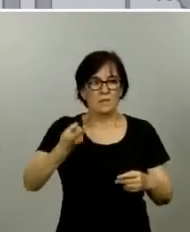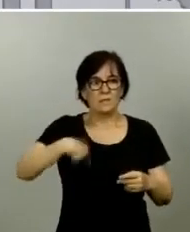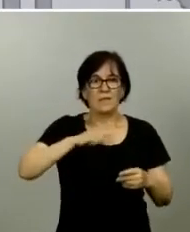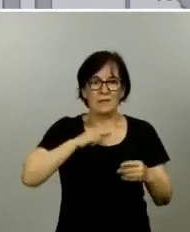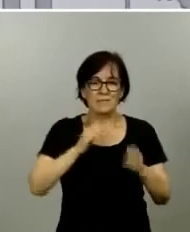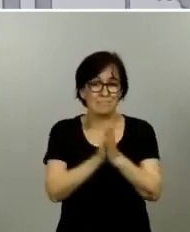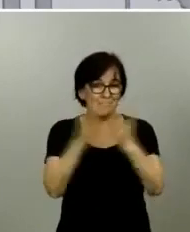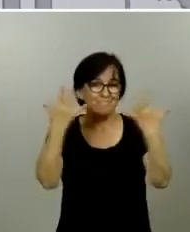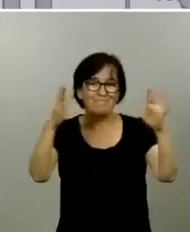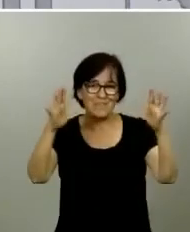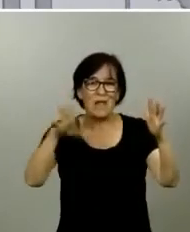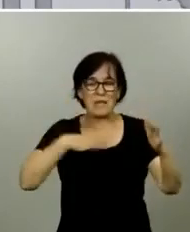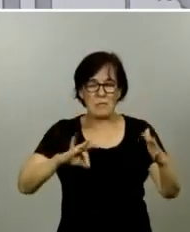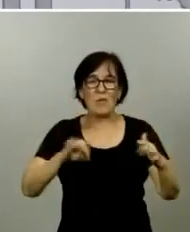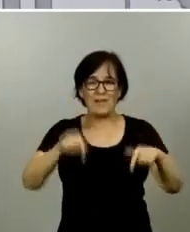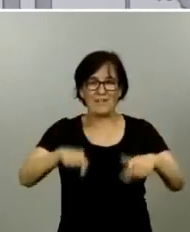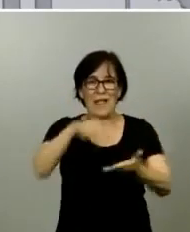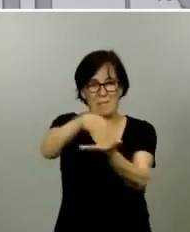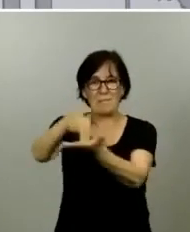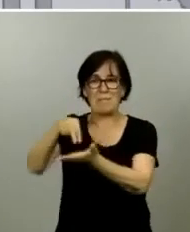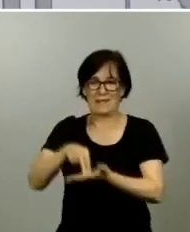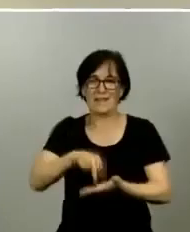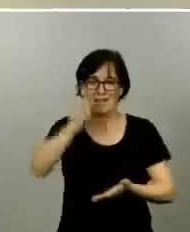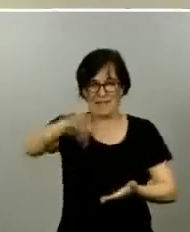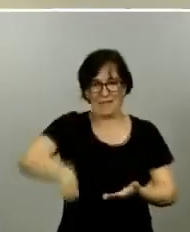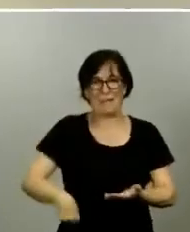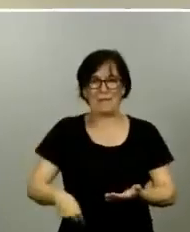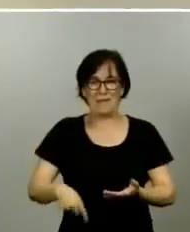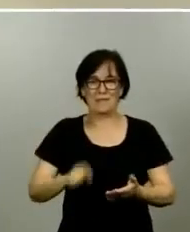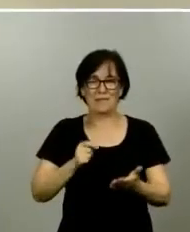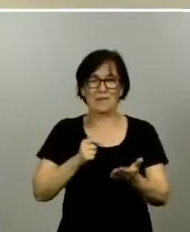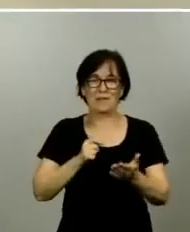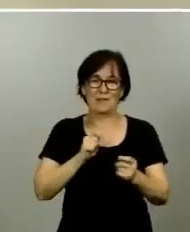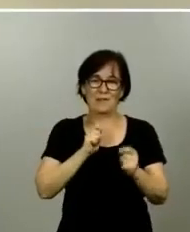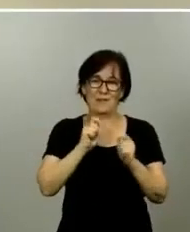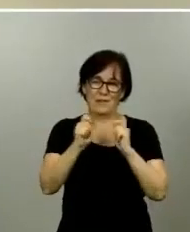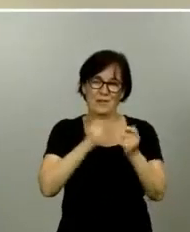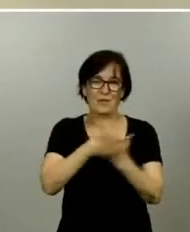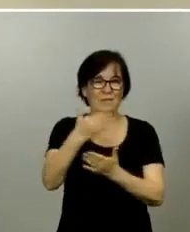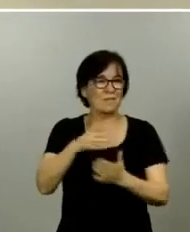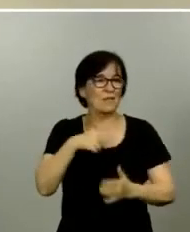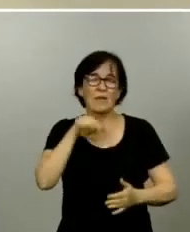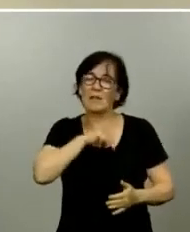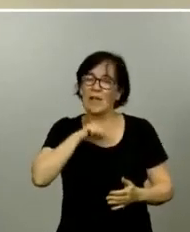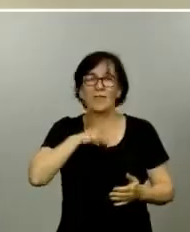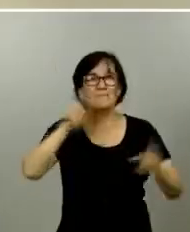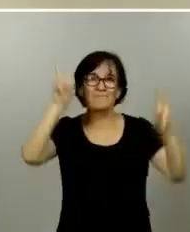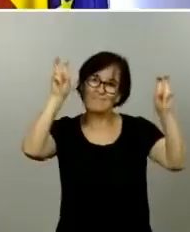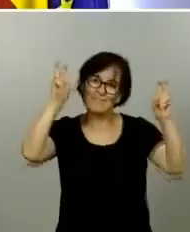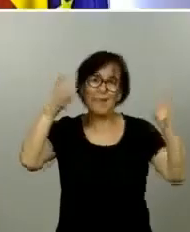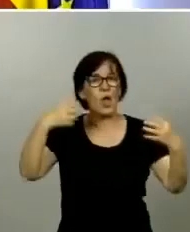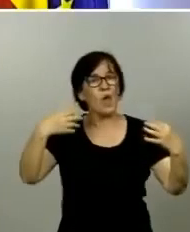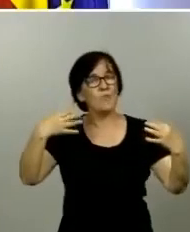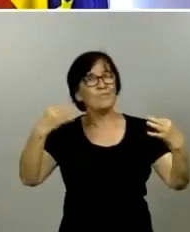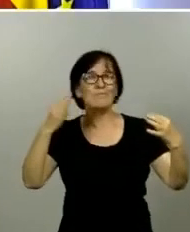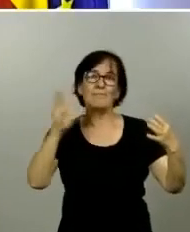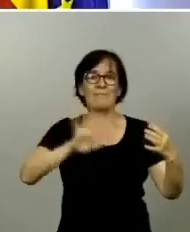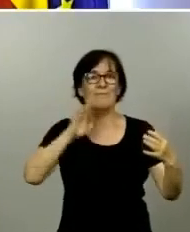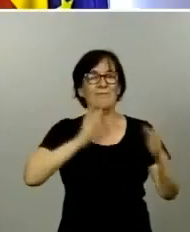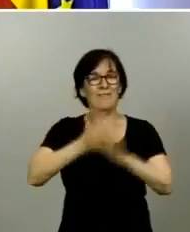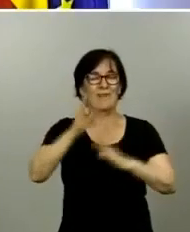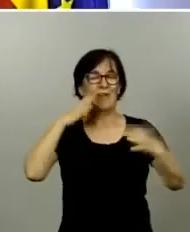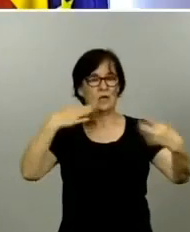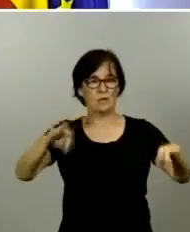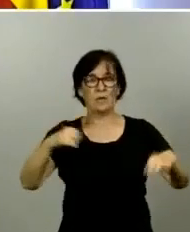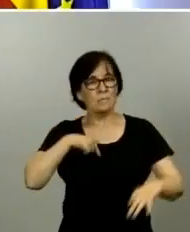puedan estar ustedes presentes en esta rueda de prensa. La verdad que es un signo también de normalidad y créanme que se hace mucho